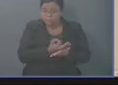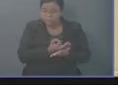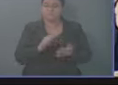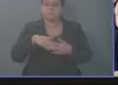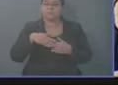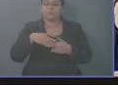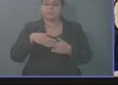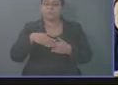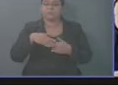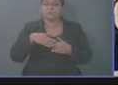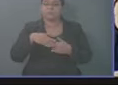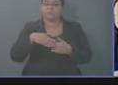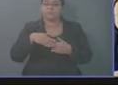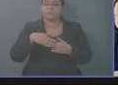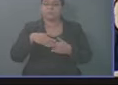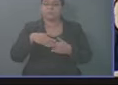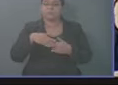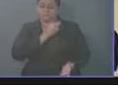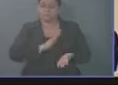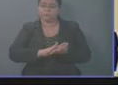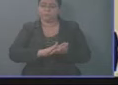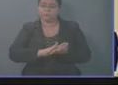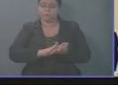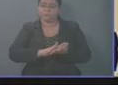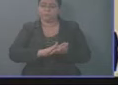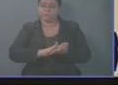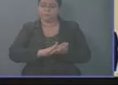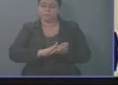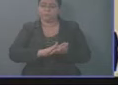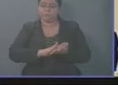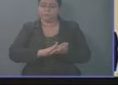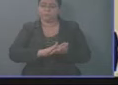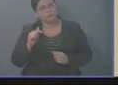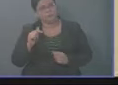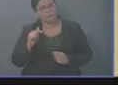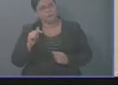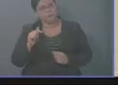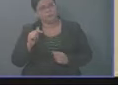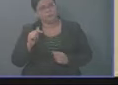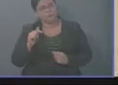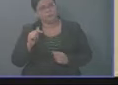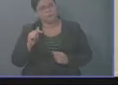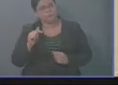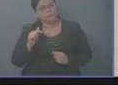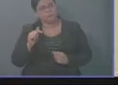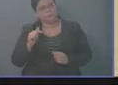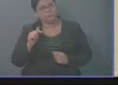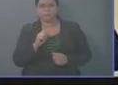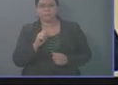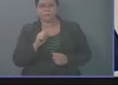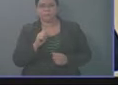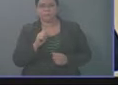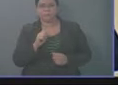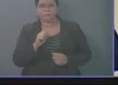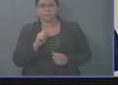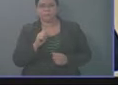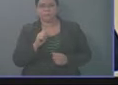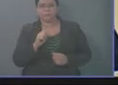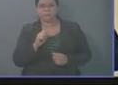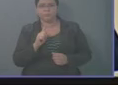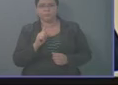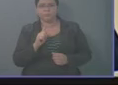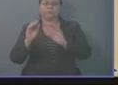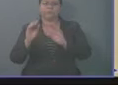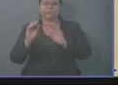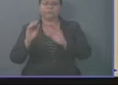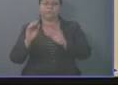último de nuestros compatriotas en el tiempo. De tal manera que esta autorización no es para que se vayan a tirar al suelo esos 2.000